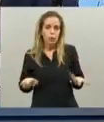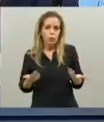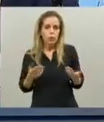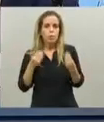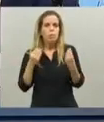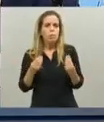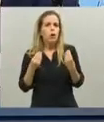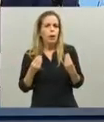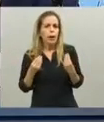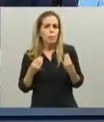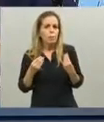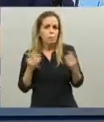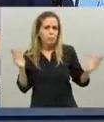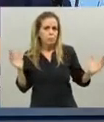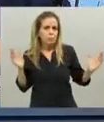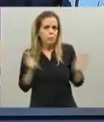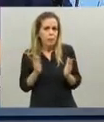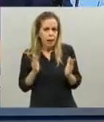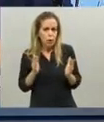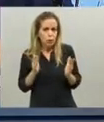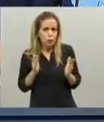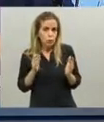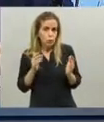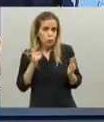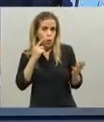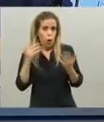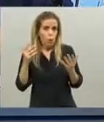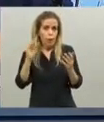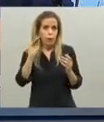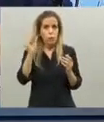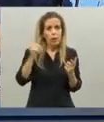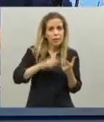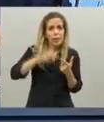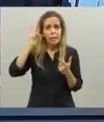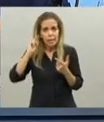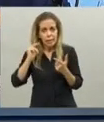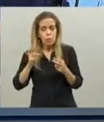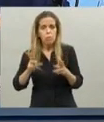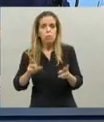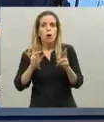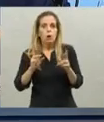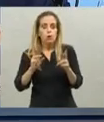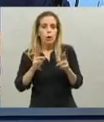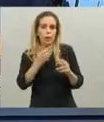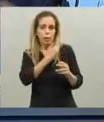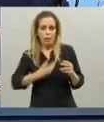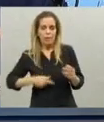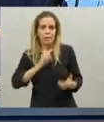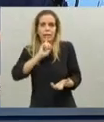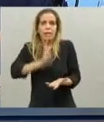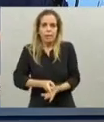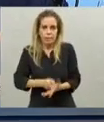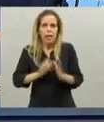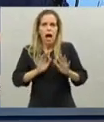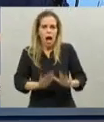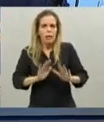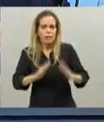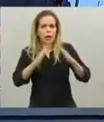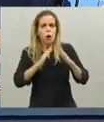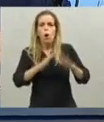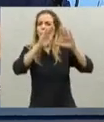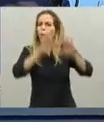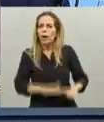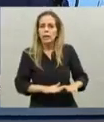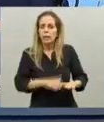indudablemente esta diferencia haber tomado en el momento adecuado la medida del aislamiento con todo lo compleja que es